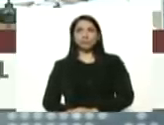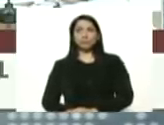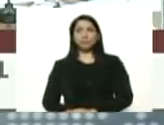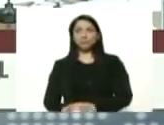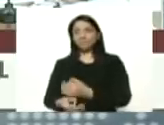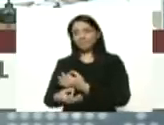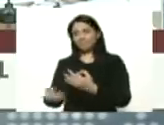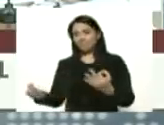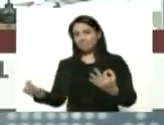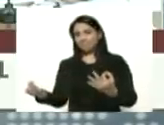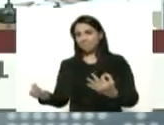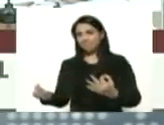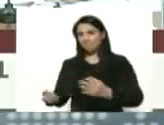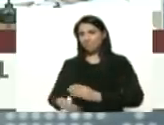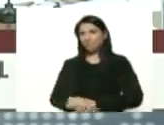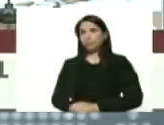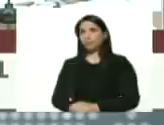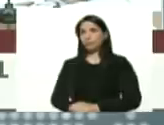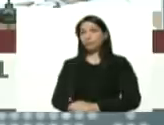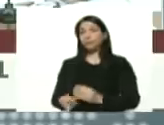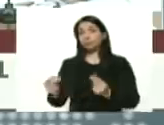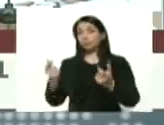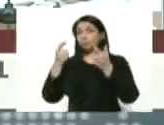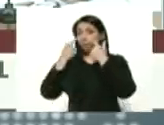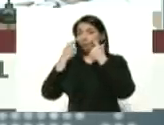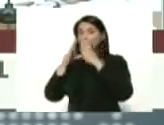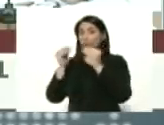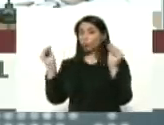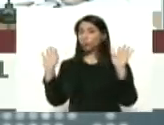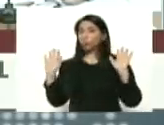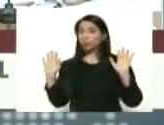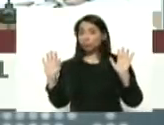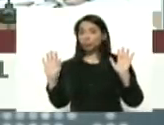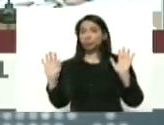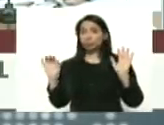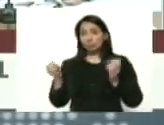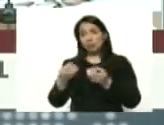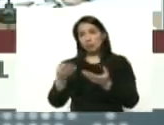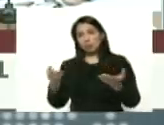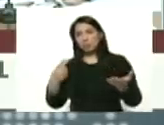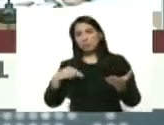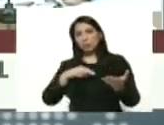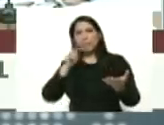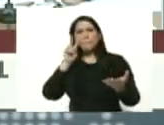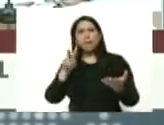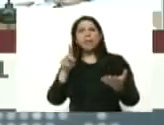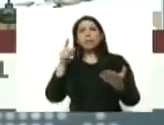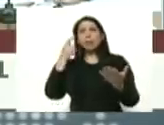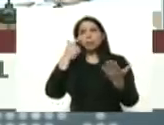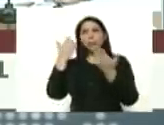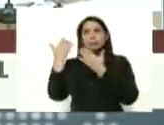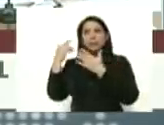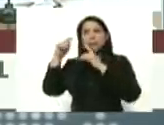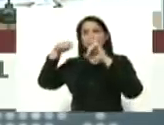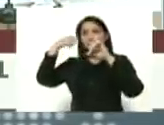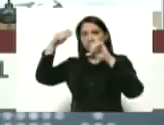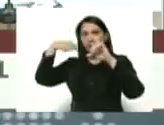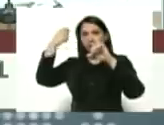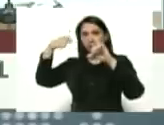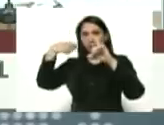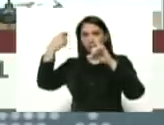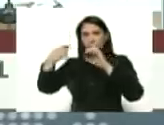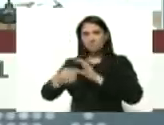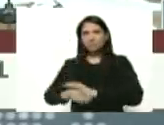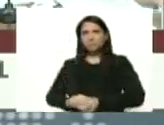correcto pendiente de todo pues ahí estábamos viendo las imágenes ustedes